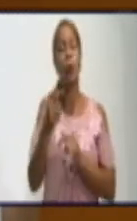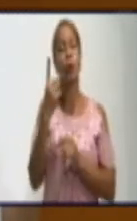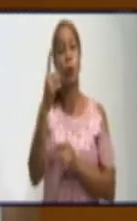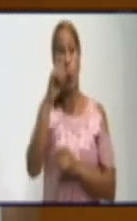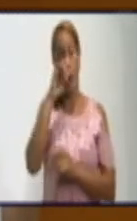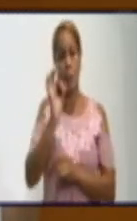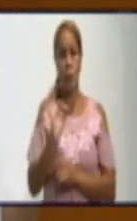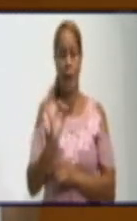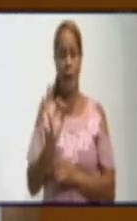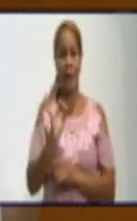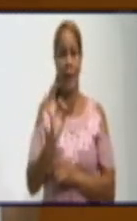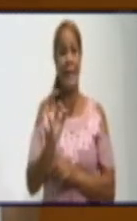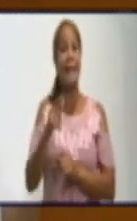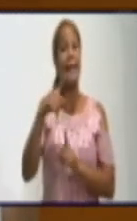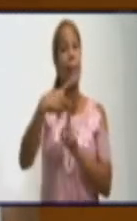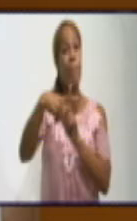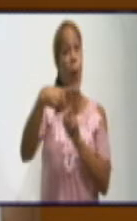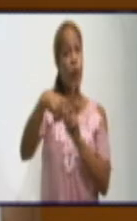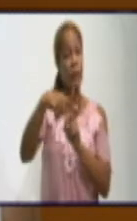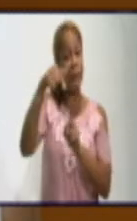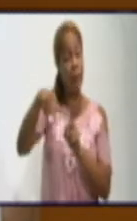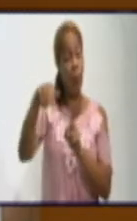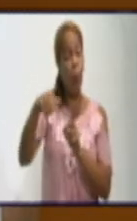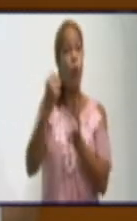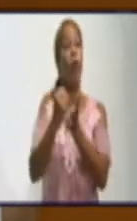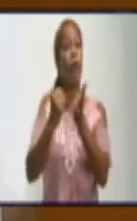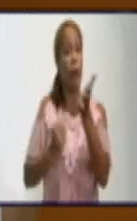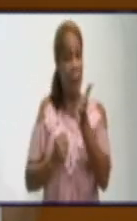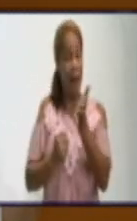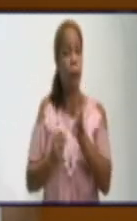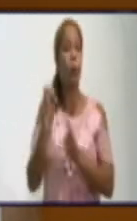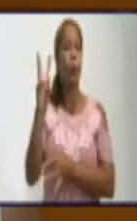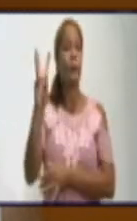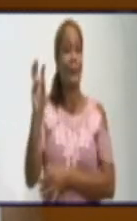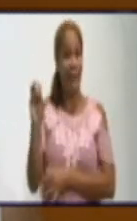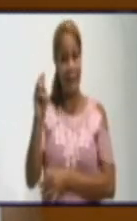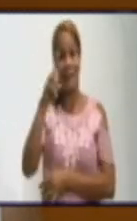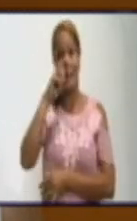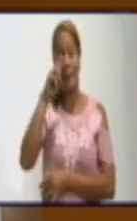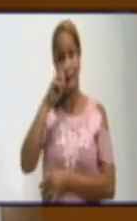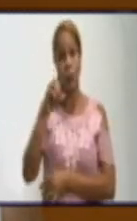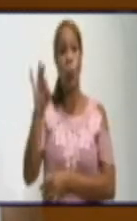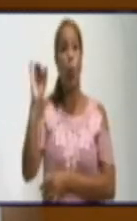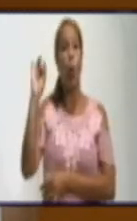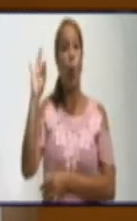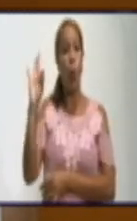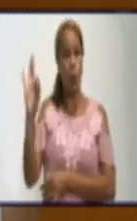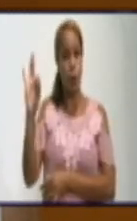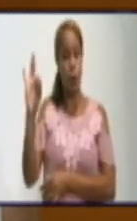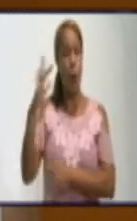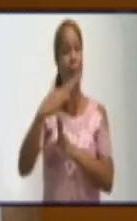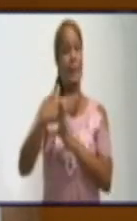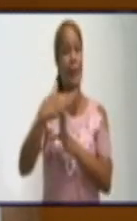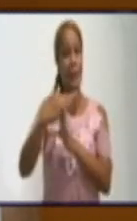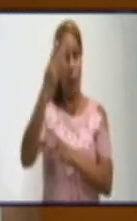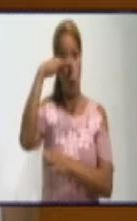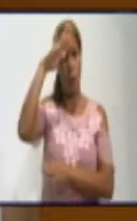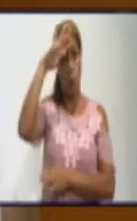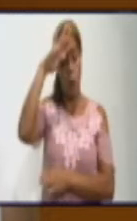tenemos 30 niños hoy ingresados confirmados activos, 8 de ellos en Santiago y el resto acá. Y